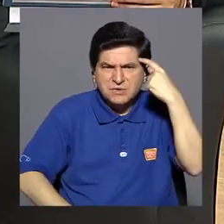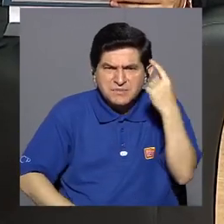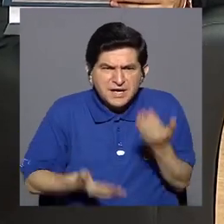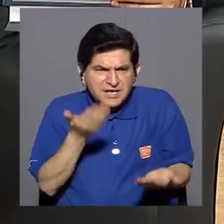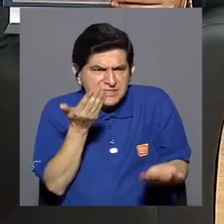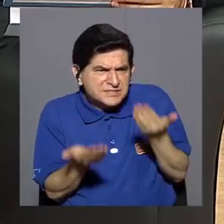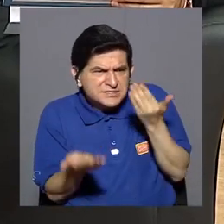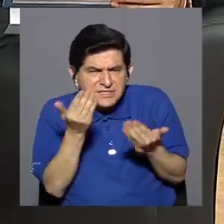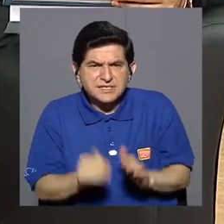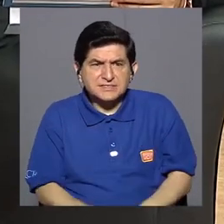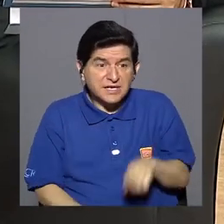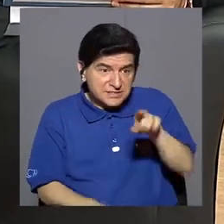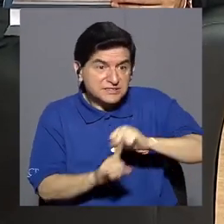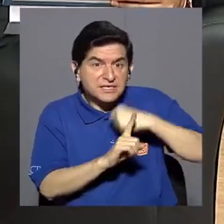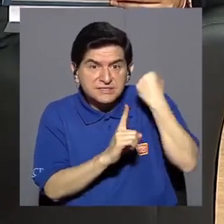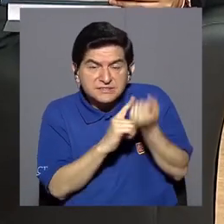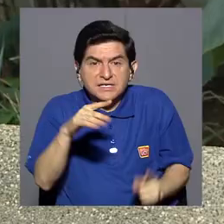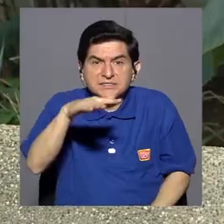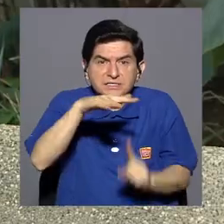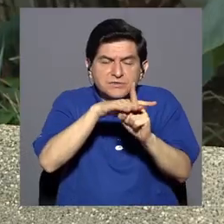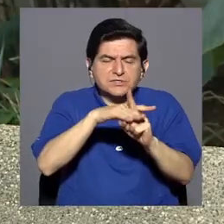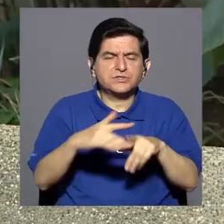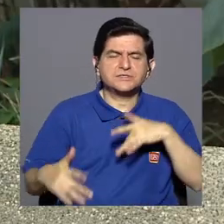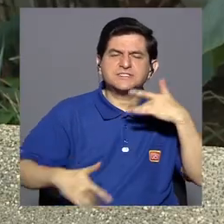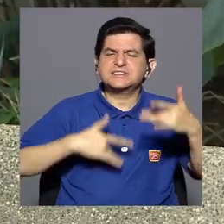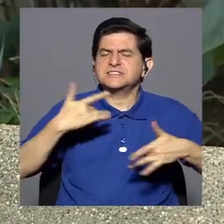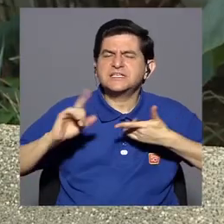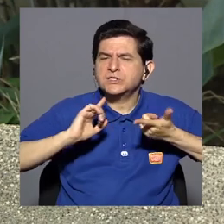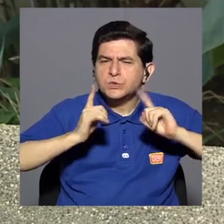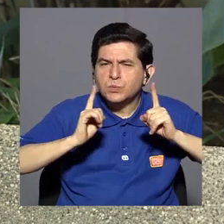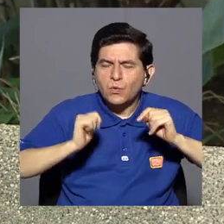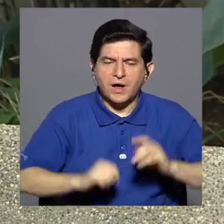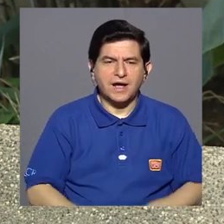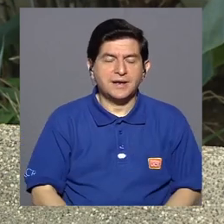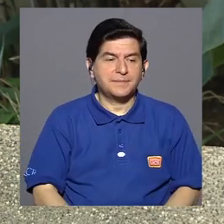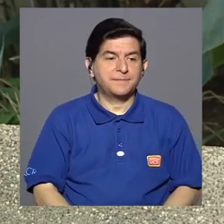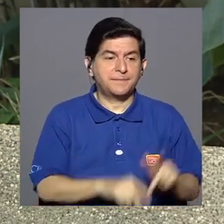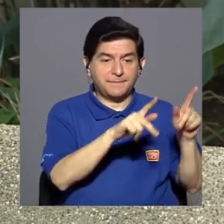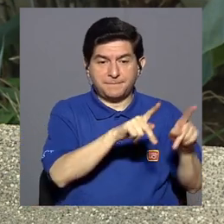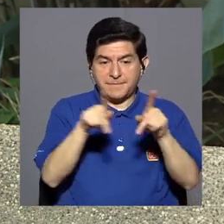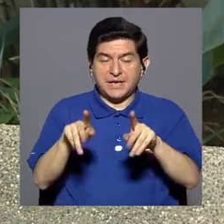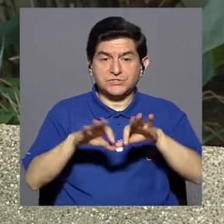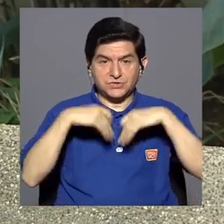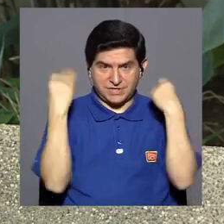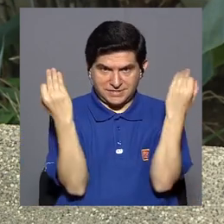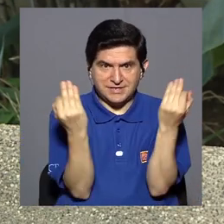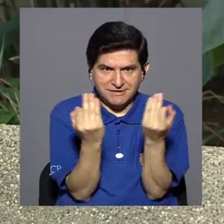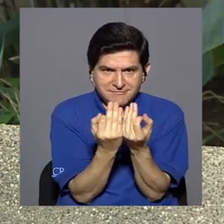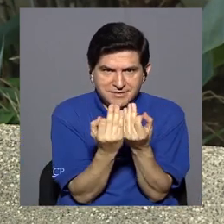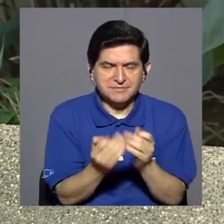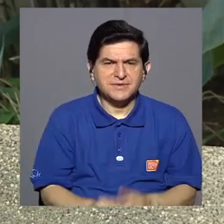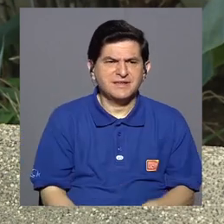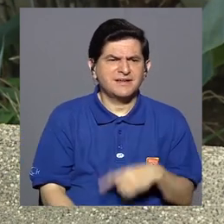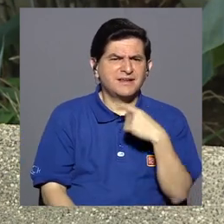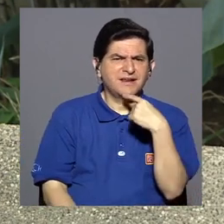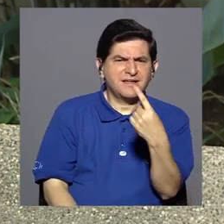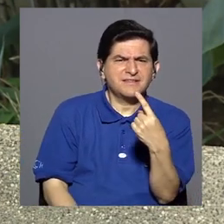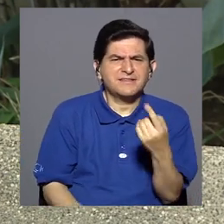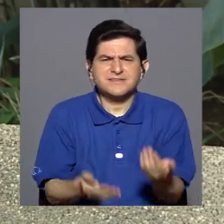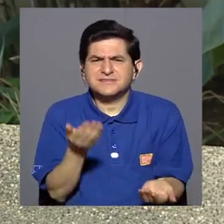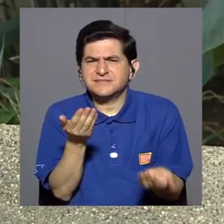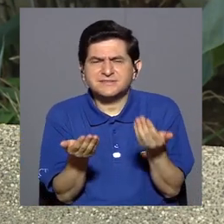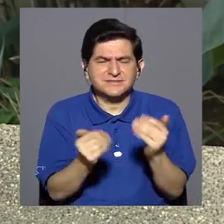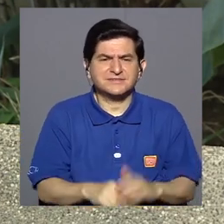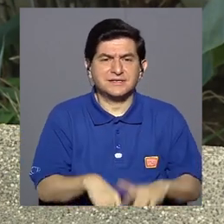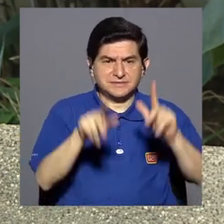pensar, oh, oh, esto es... ¿Qué síntomas nos pueden generar? La gente, las familias, se manifiestan